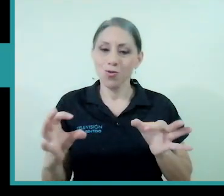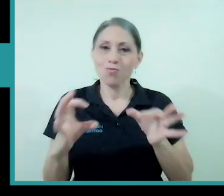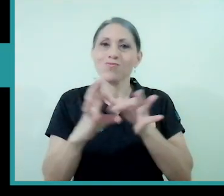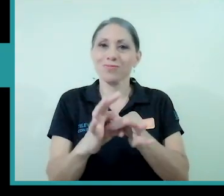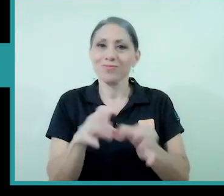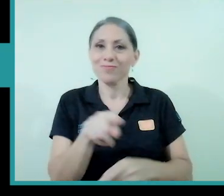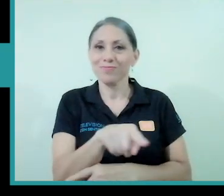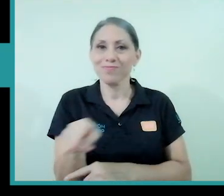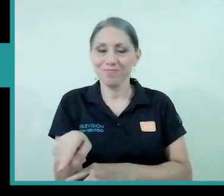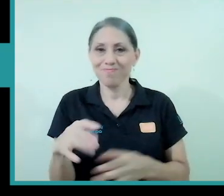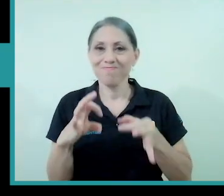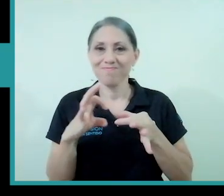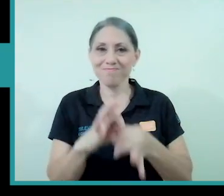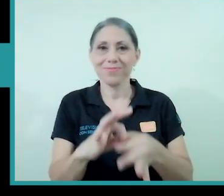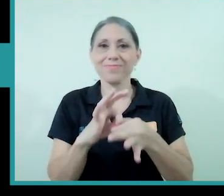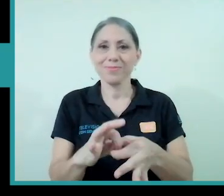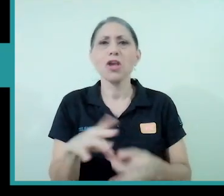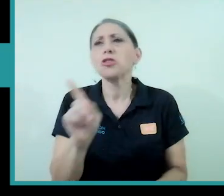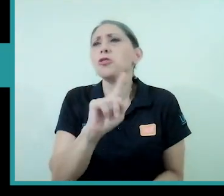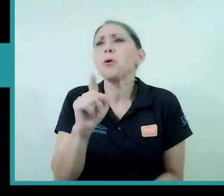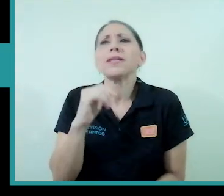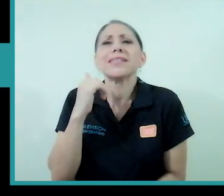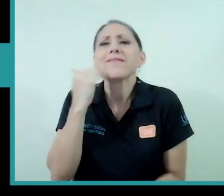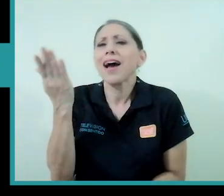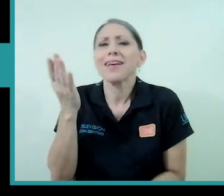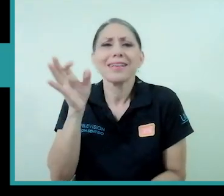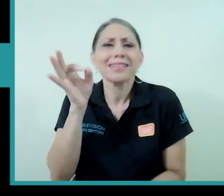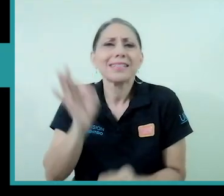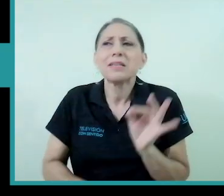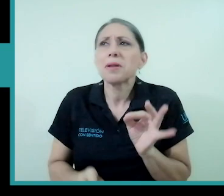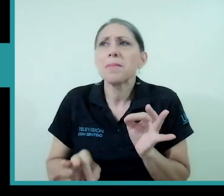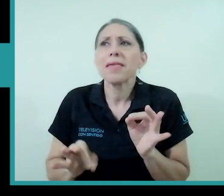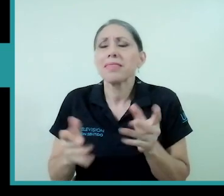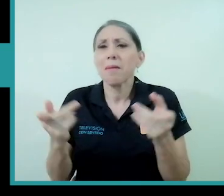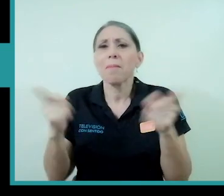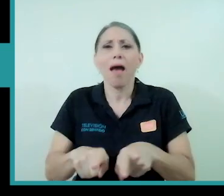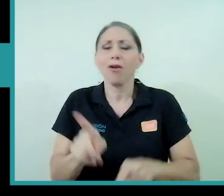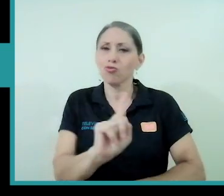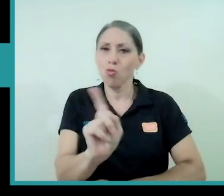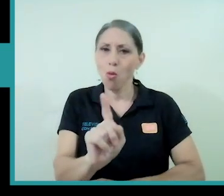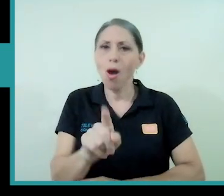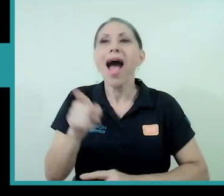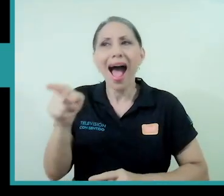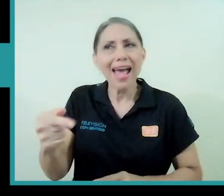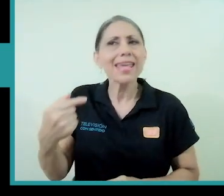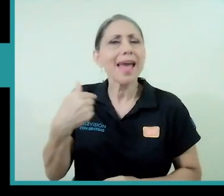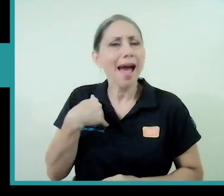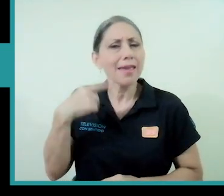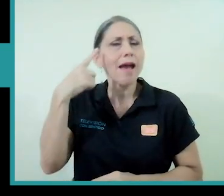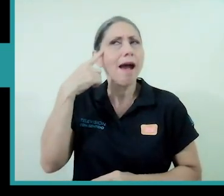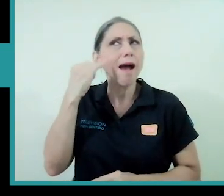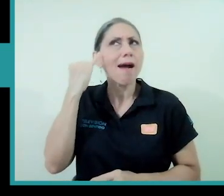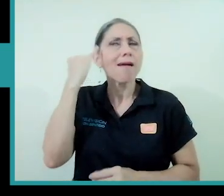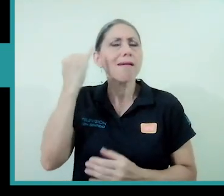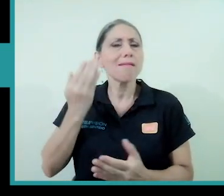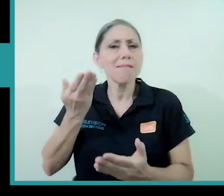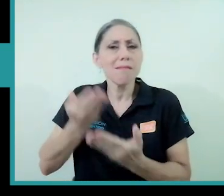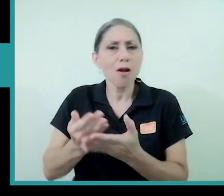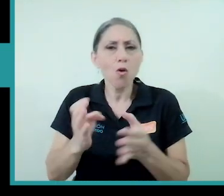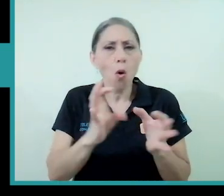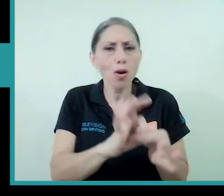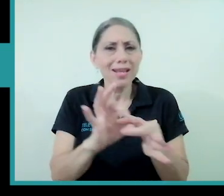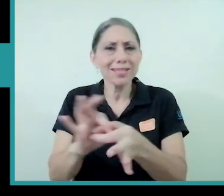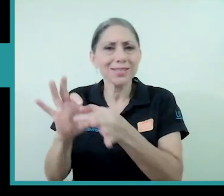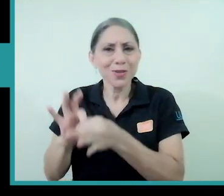es que simple y sencillamente sale así porque así sino que hay conexiones ahí ¿verdad? que hacen que las personas